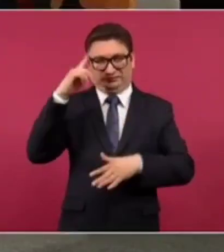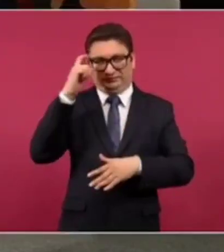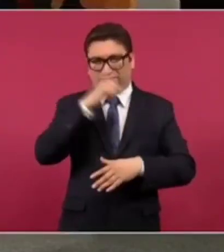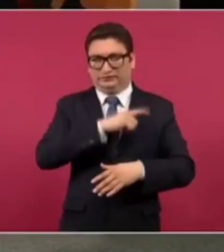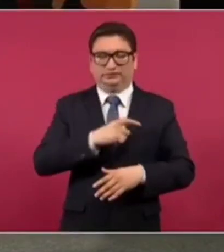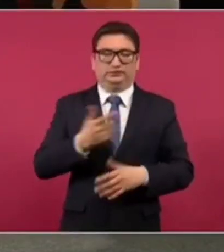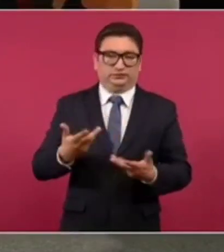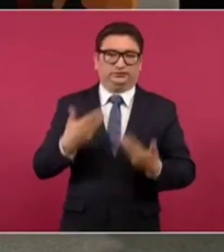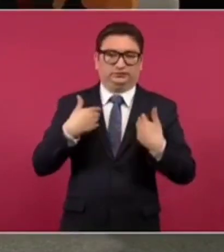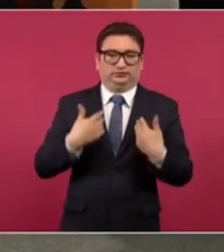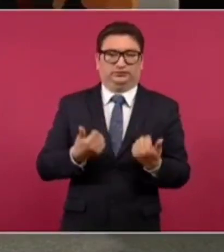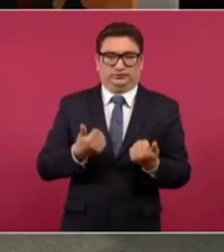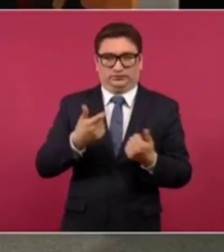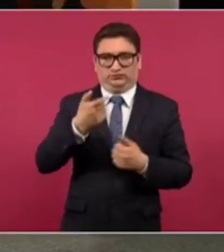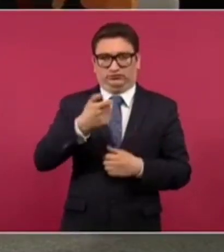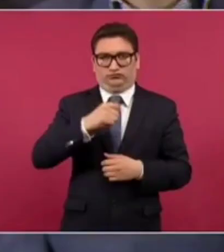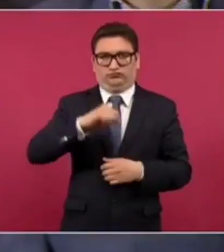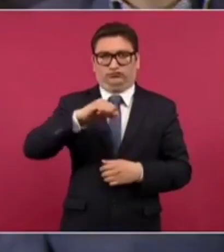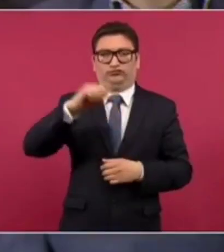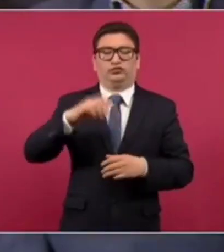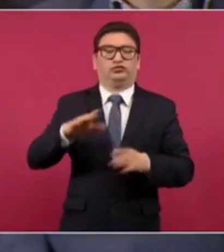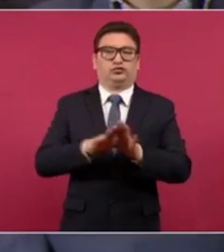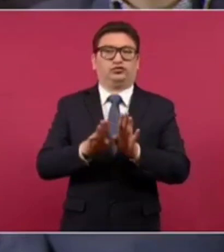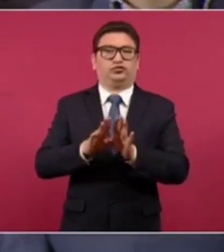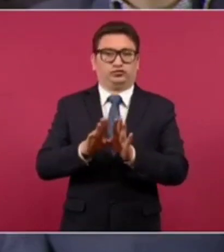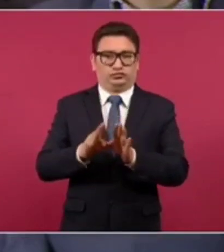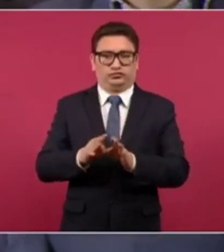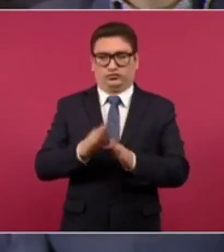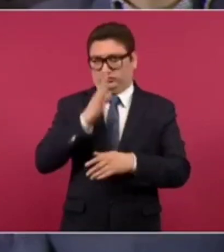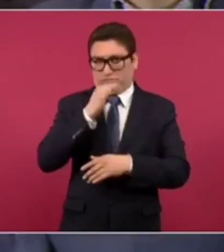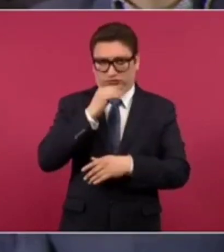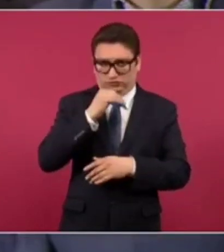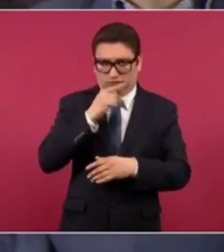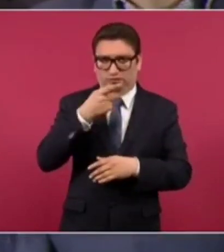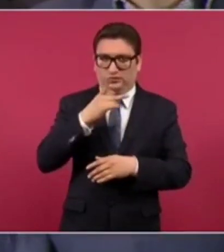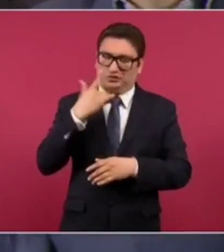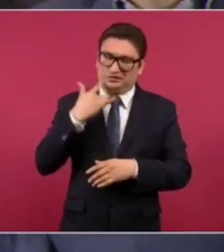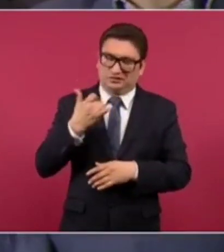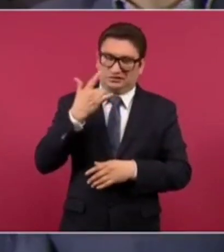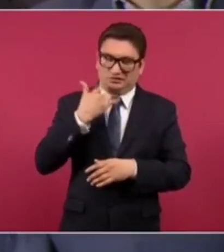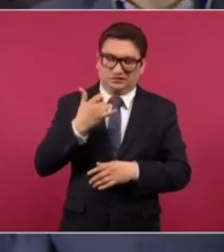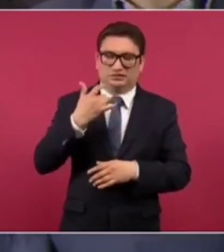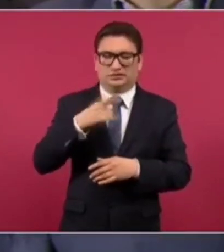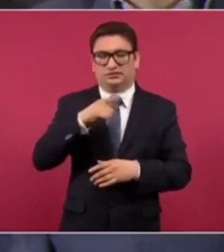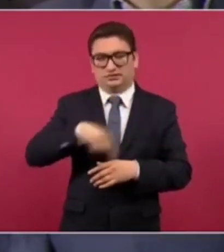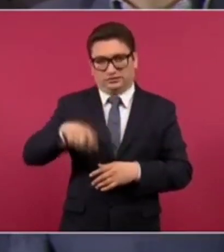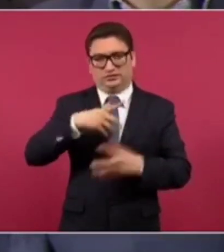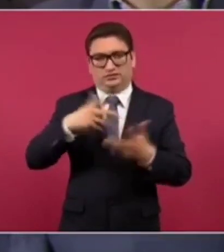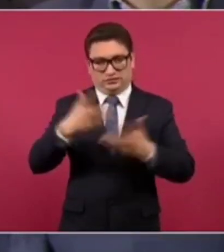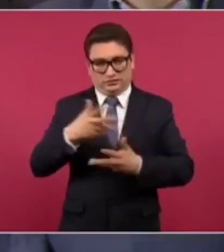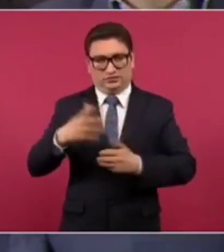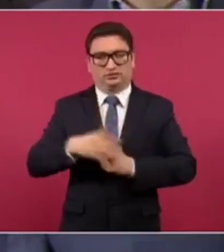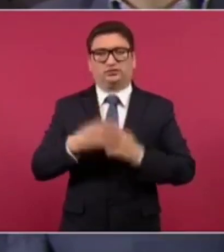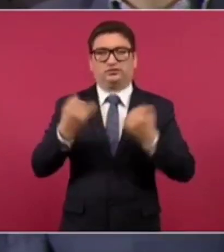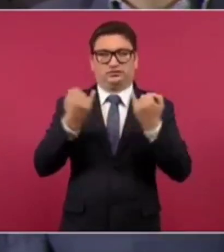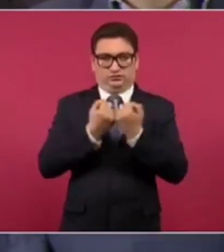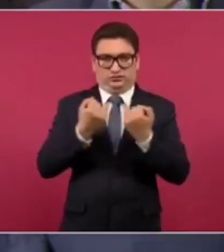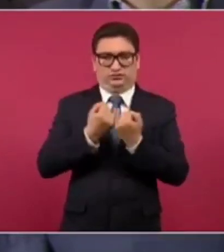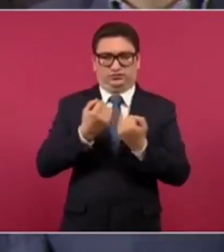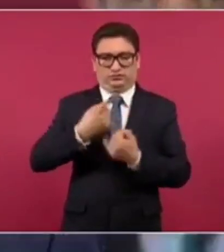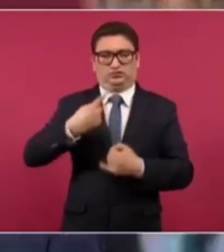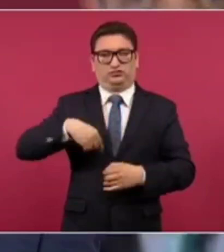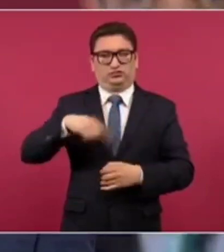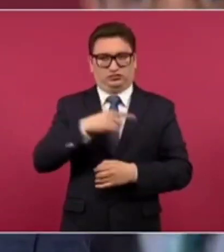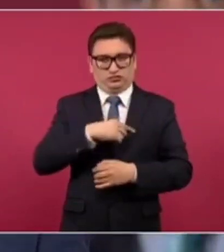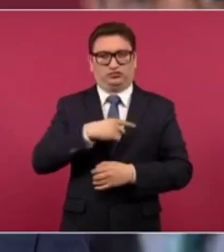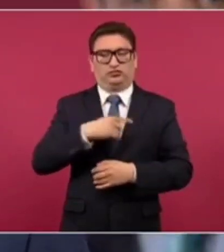indica que estos incrementos no se podrían dar, pero con el esfuerzo que ellos hacen y con la certeza de que nosotros